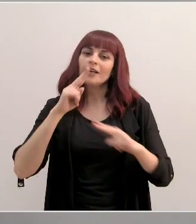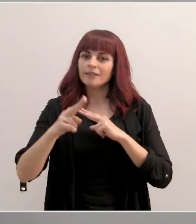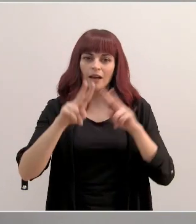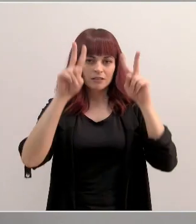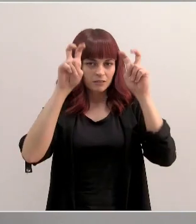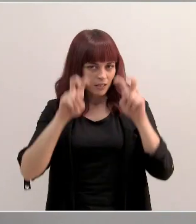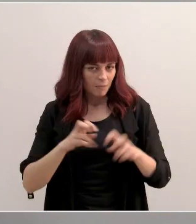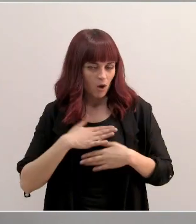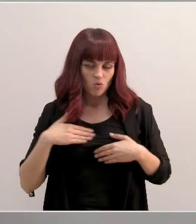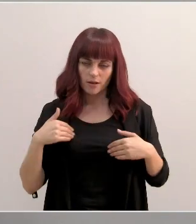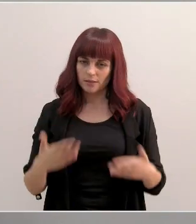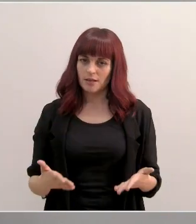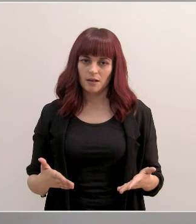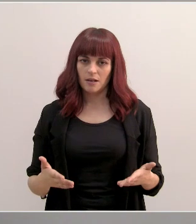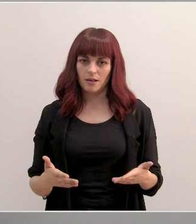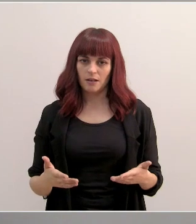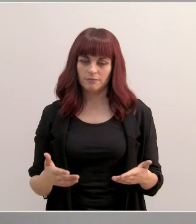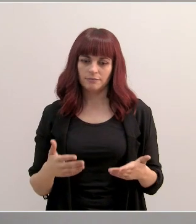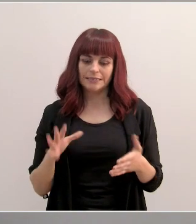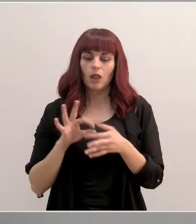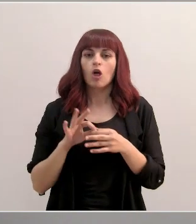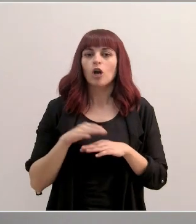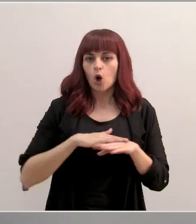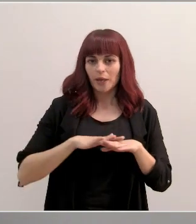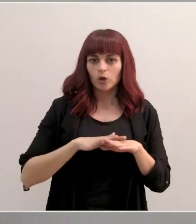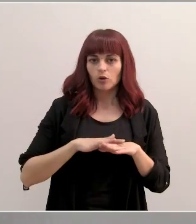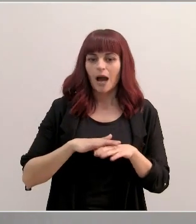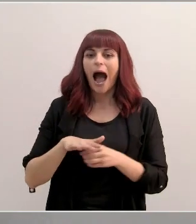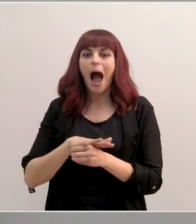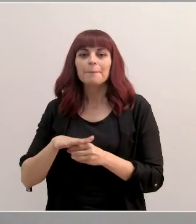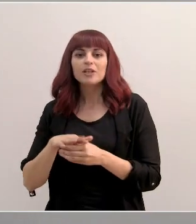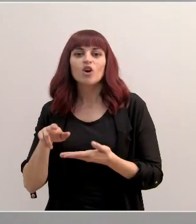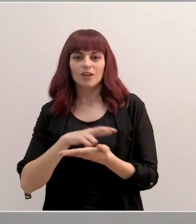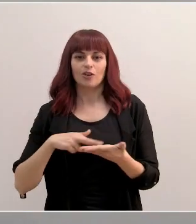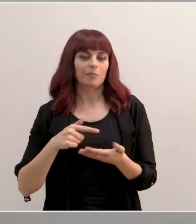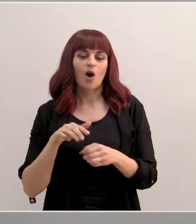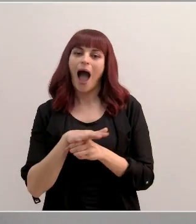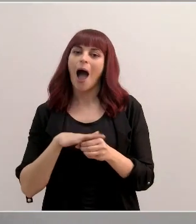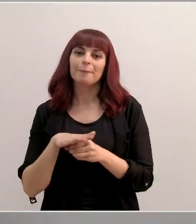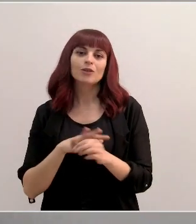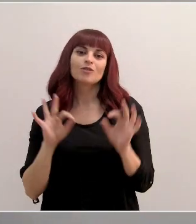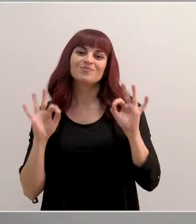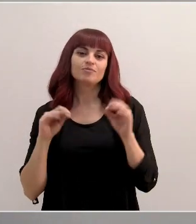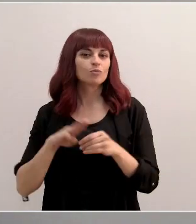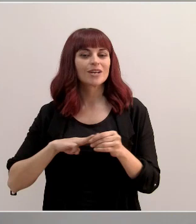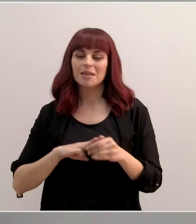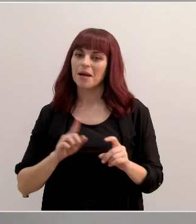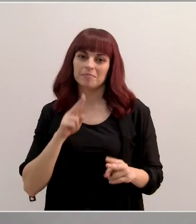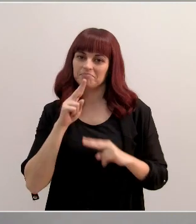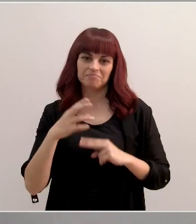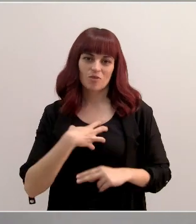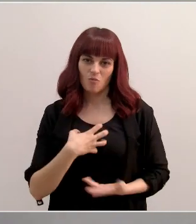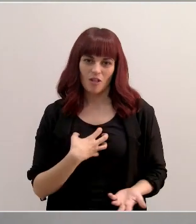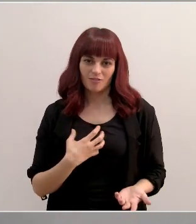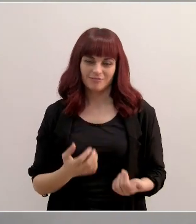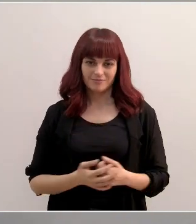asunto relacionado con el Gobierno, con el ámbito regional, pero no con el ámbito estrictamente municipal. Entonces, yo les